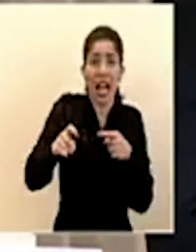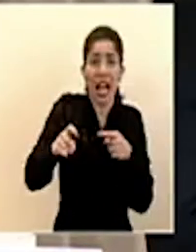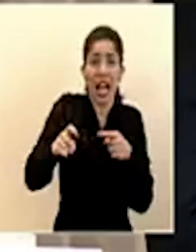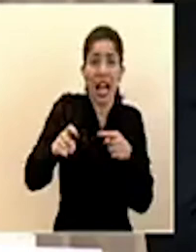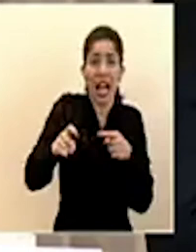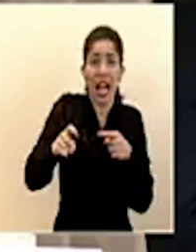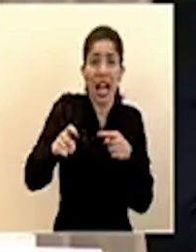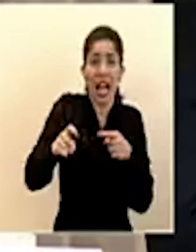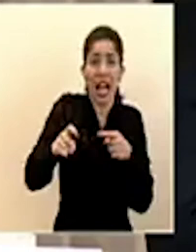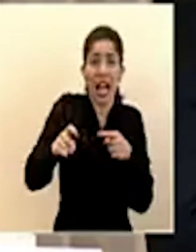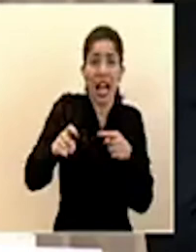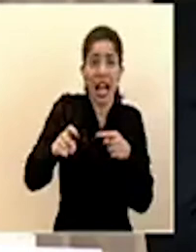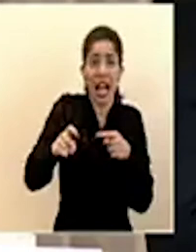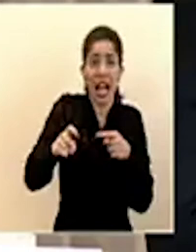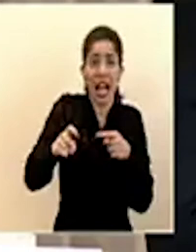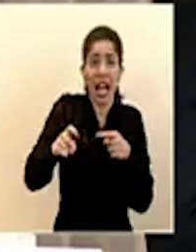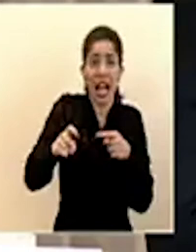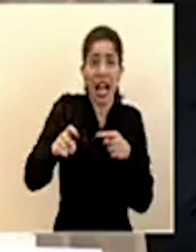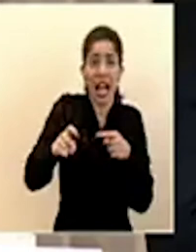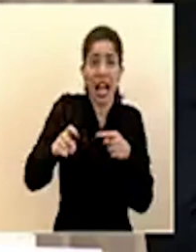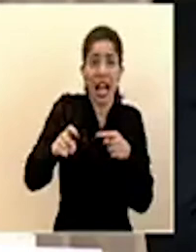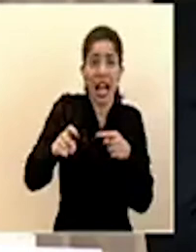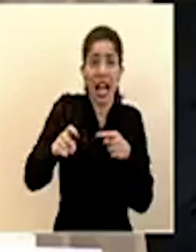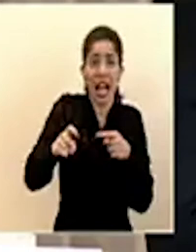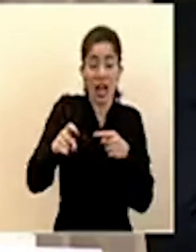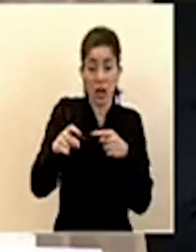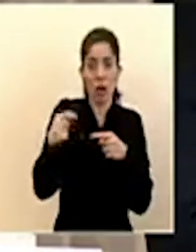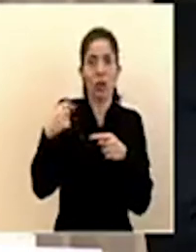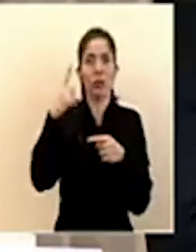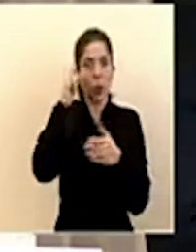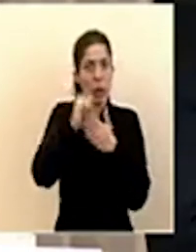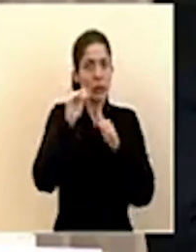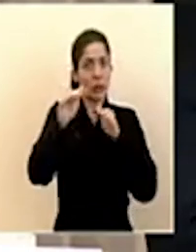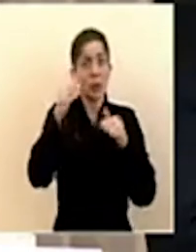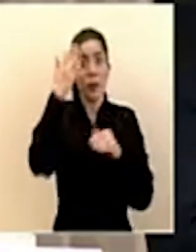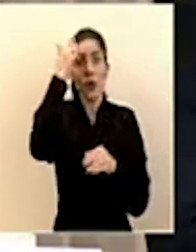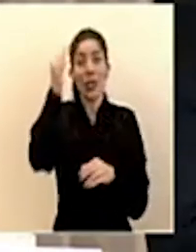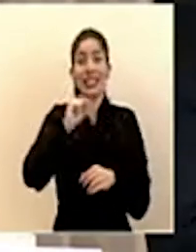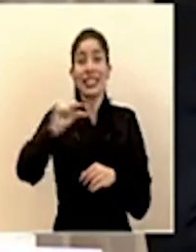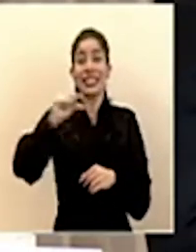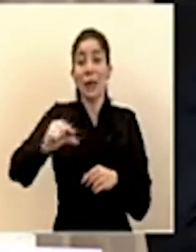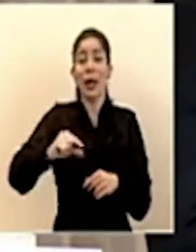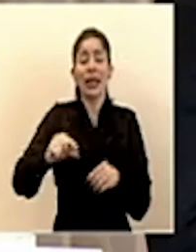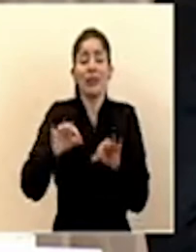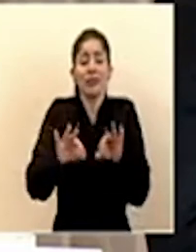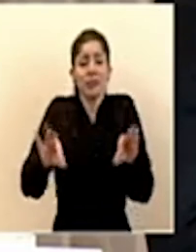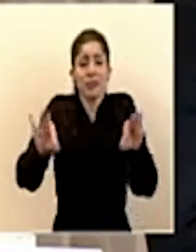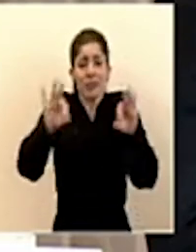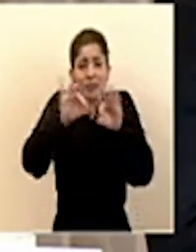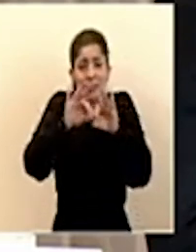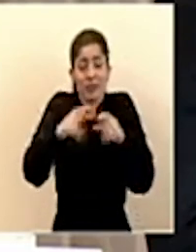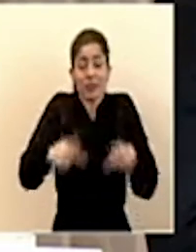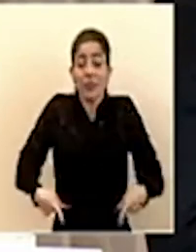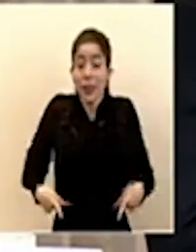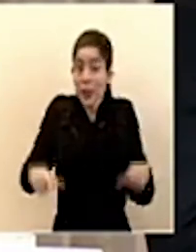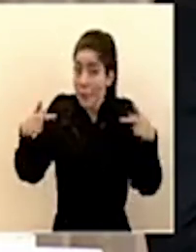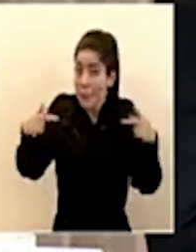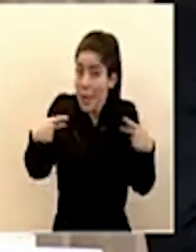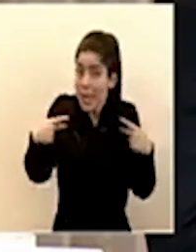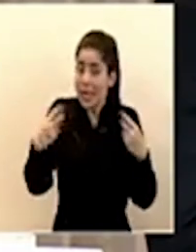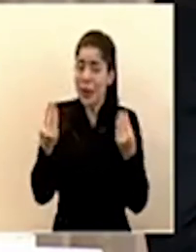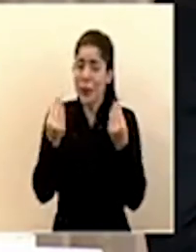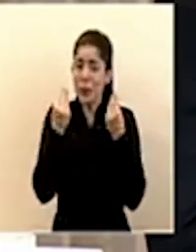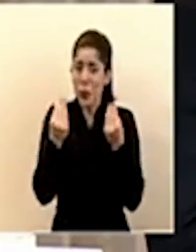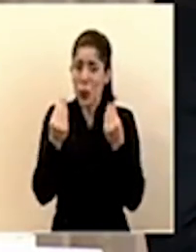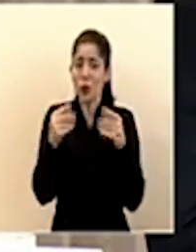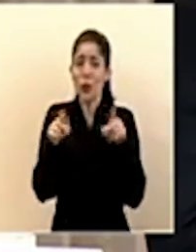es sumamente necesario insisto en el llamado porque son semanas claves en donde la vida de muchos